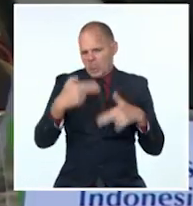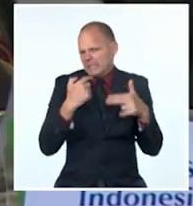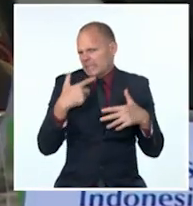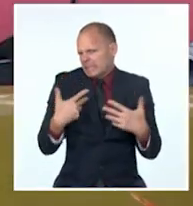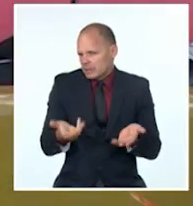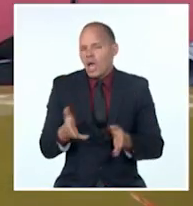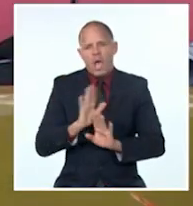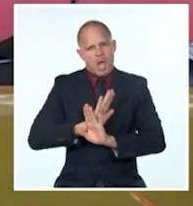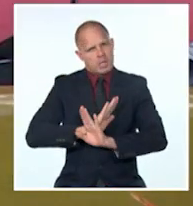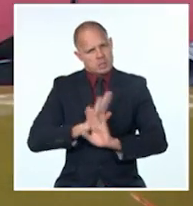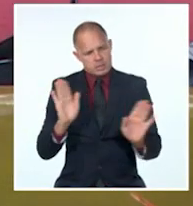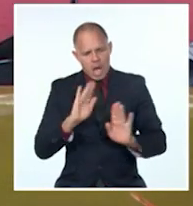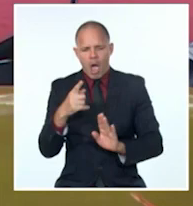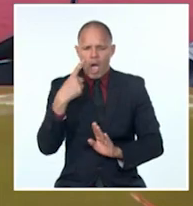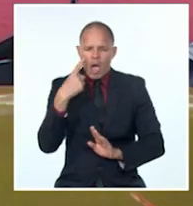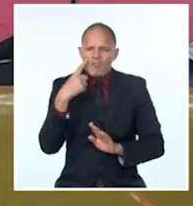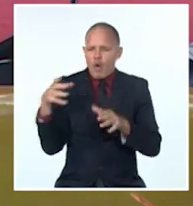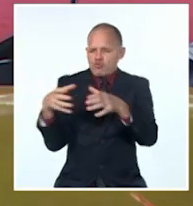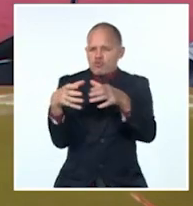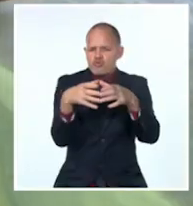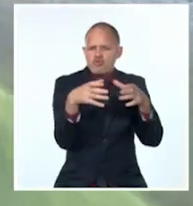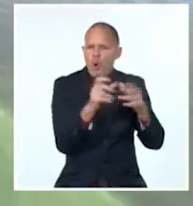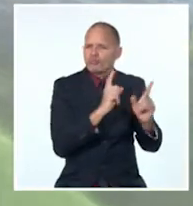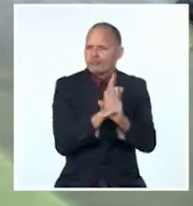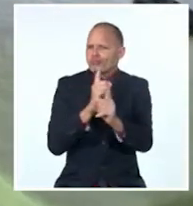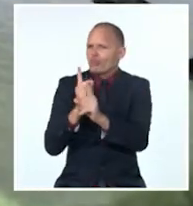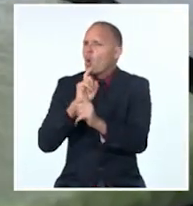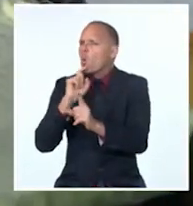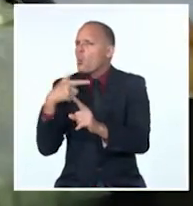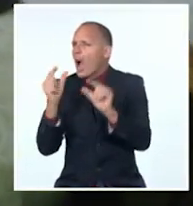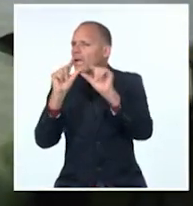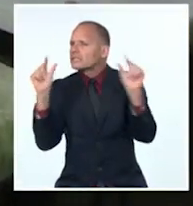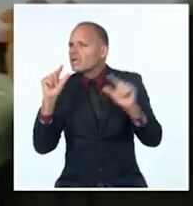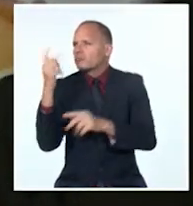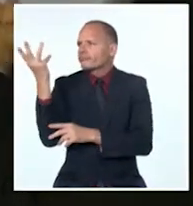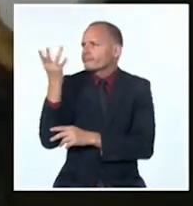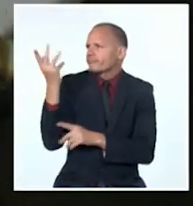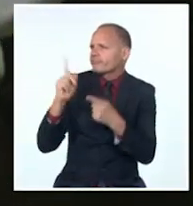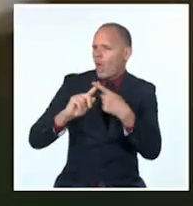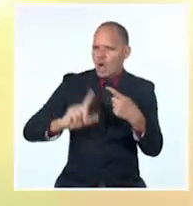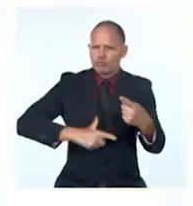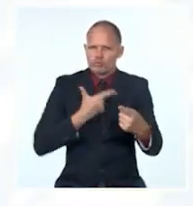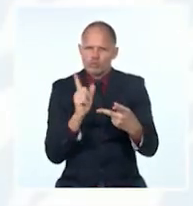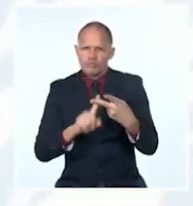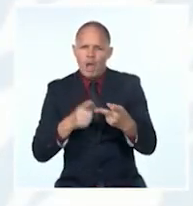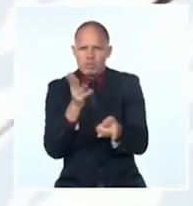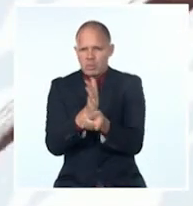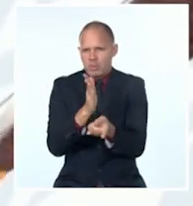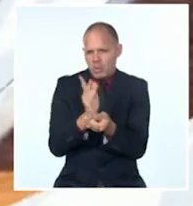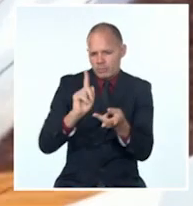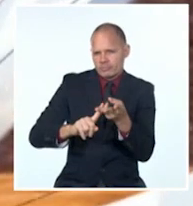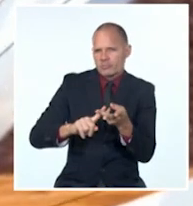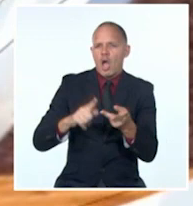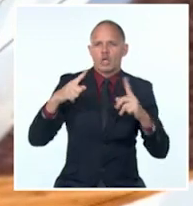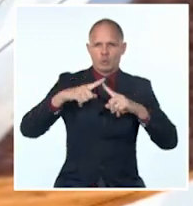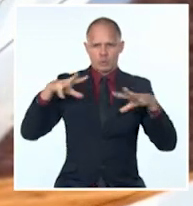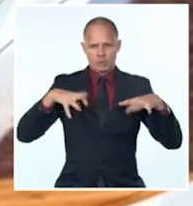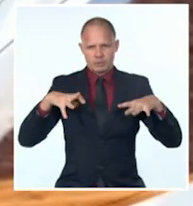ministeriales sobre diferentes áreas, como medio ambiente, cultura, educación y turismo.